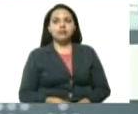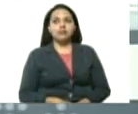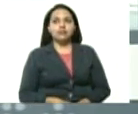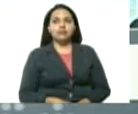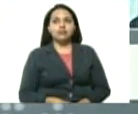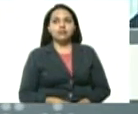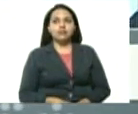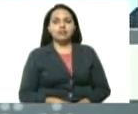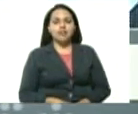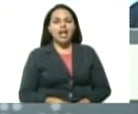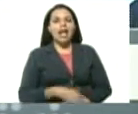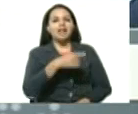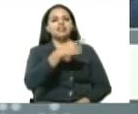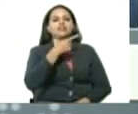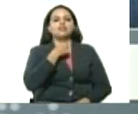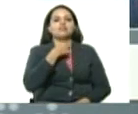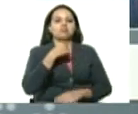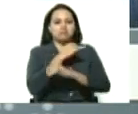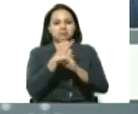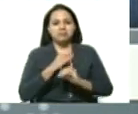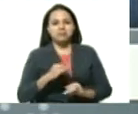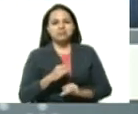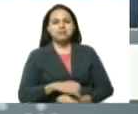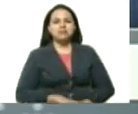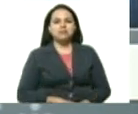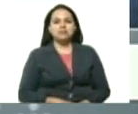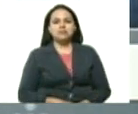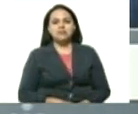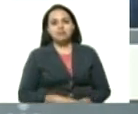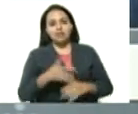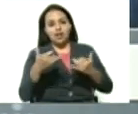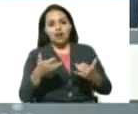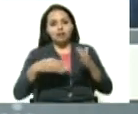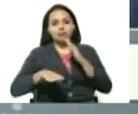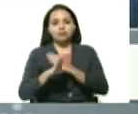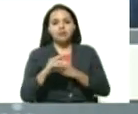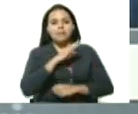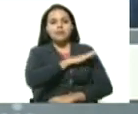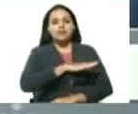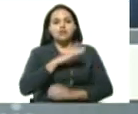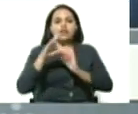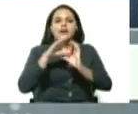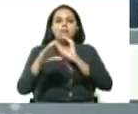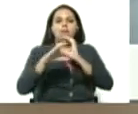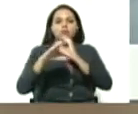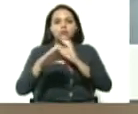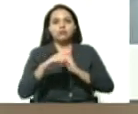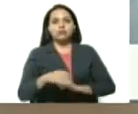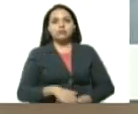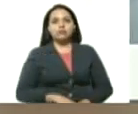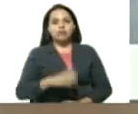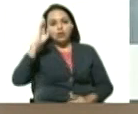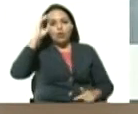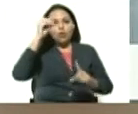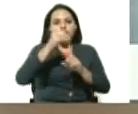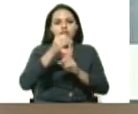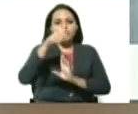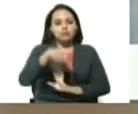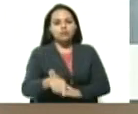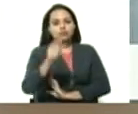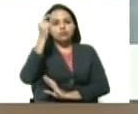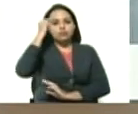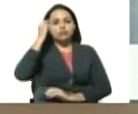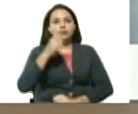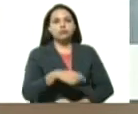Eso me alegra. Bueno, vámonos directo con la misión transporte. Es el objetivo del día de hoy.